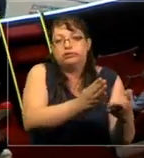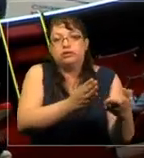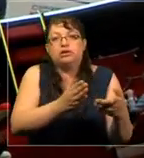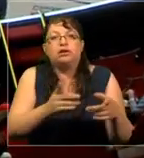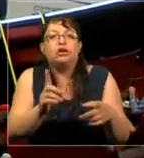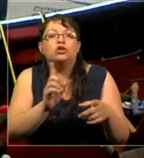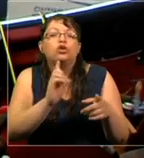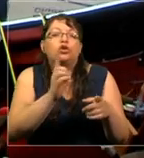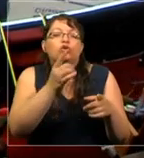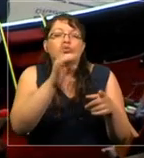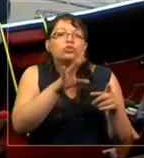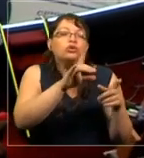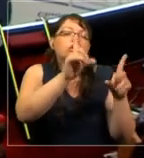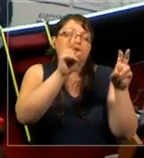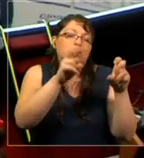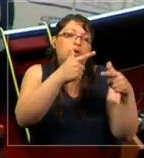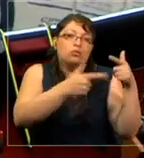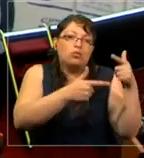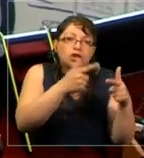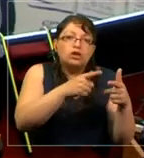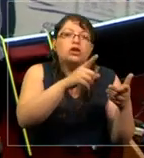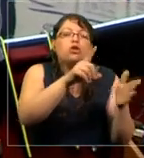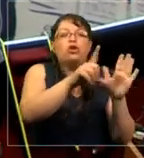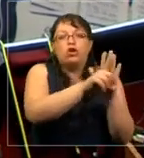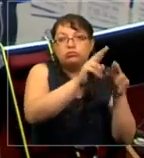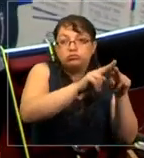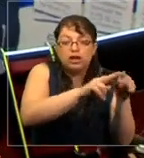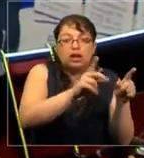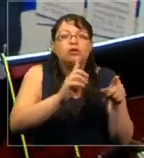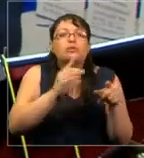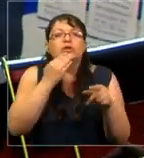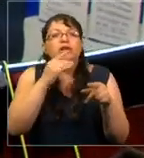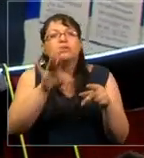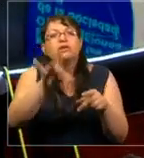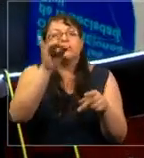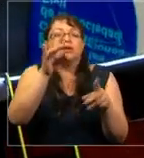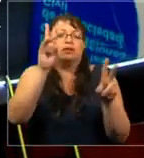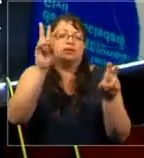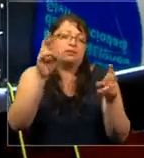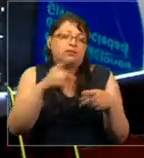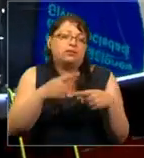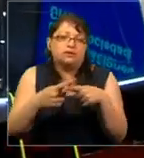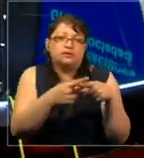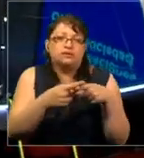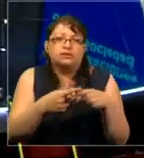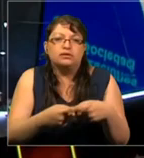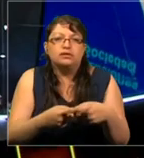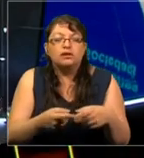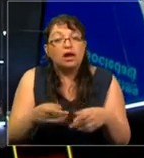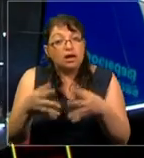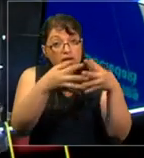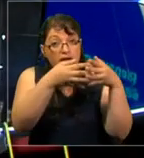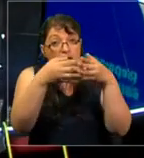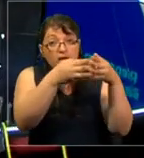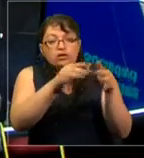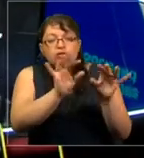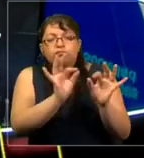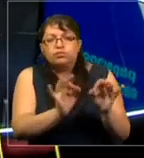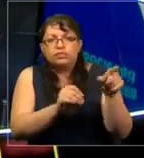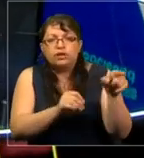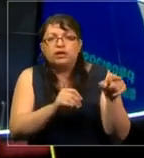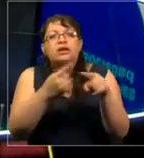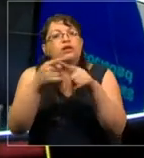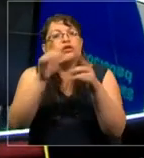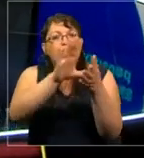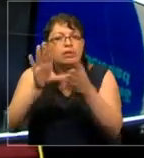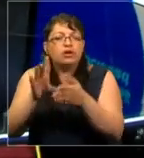necesariamente legislativa y política, pero decisión en la sociedad. En Estados Unidos, especialmente, y países